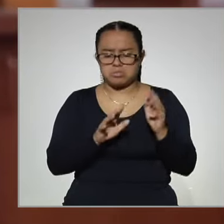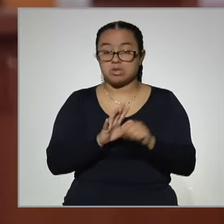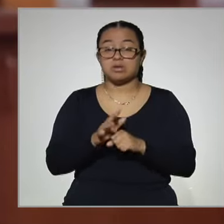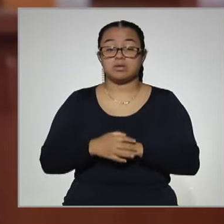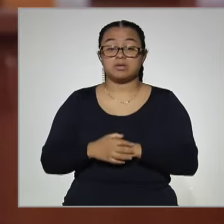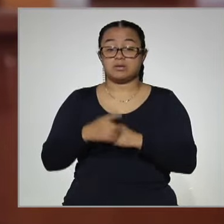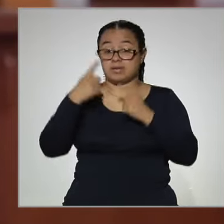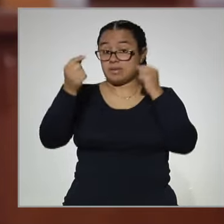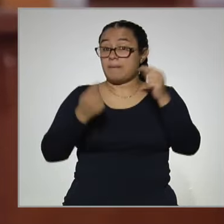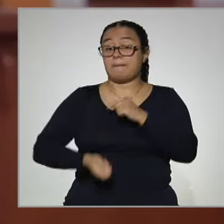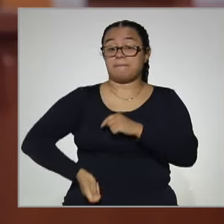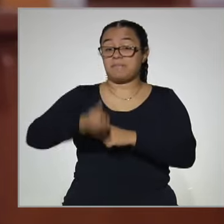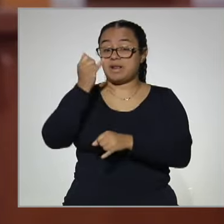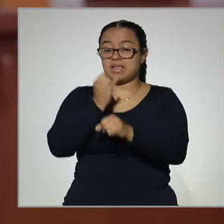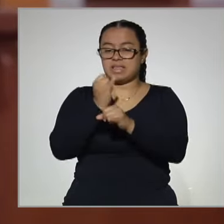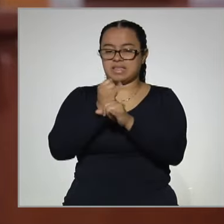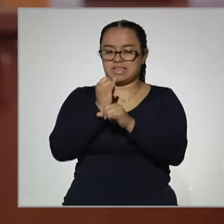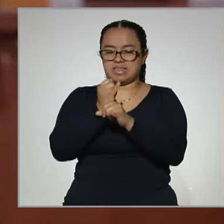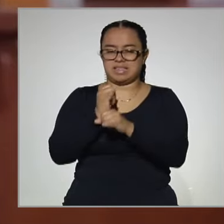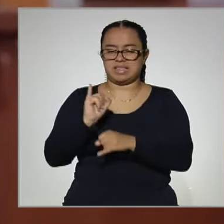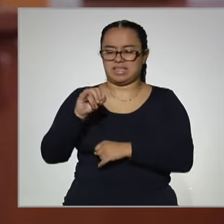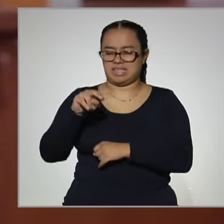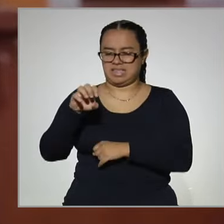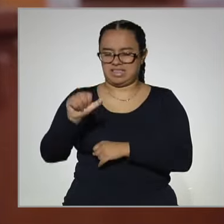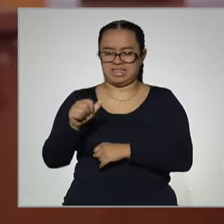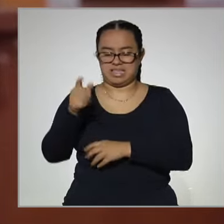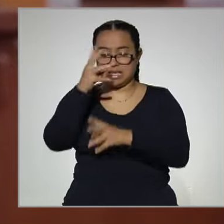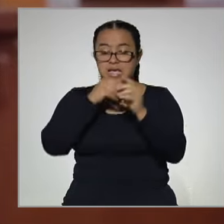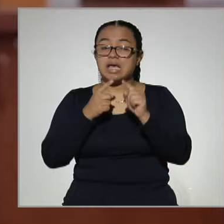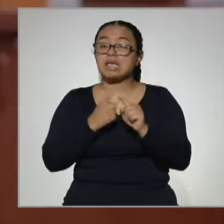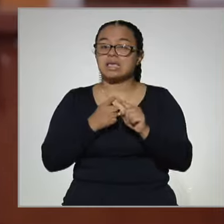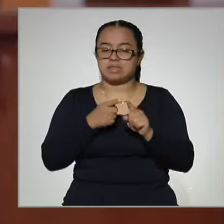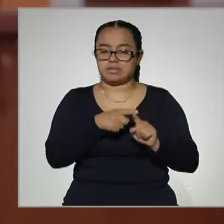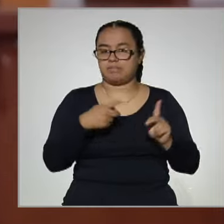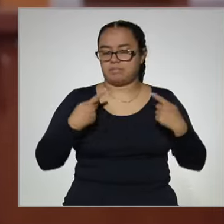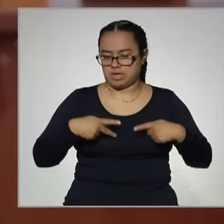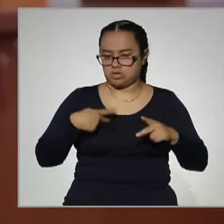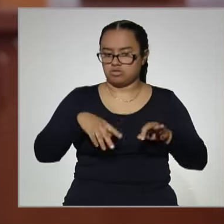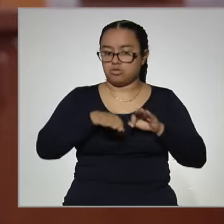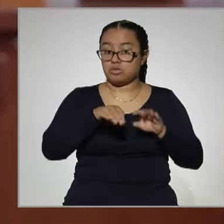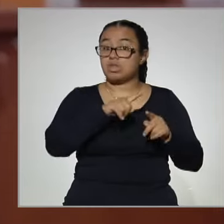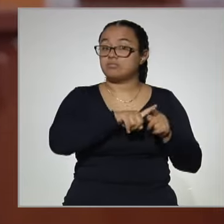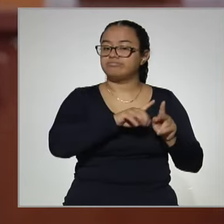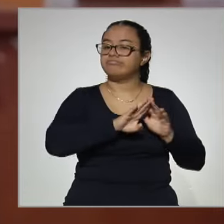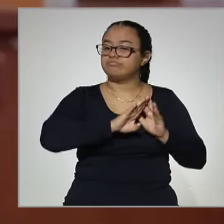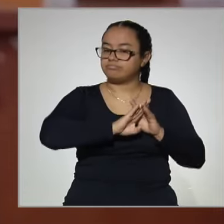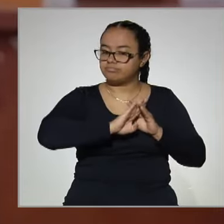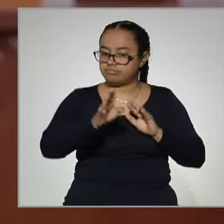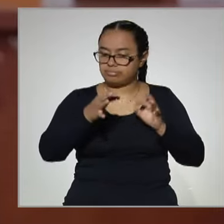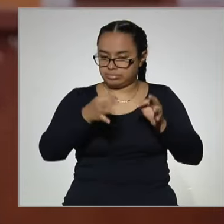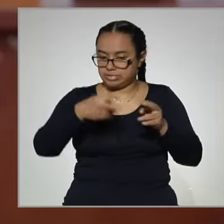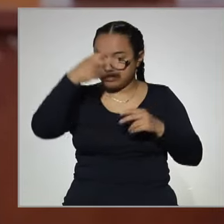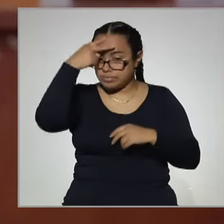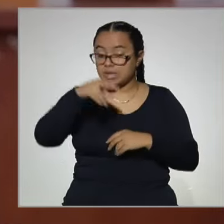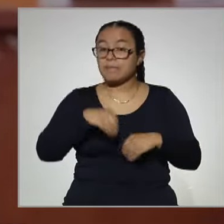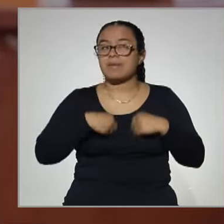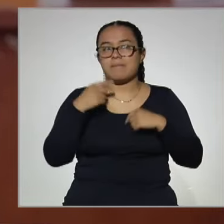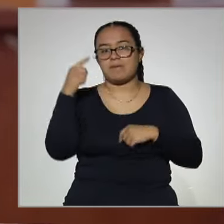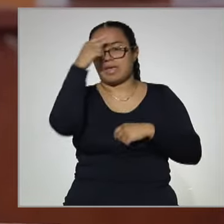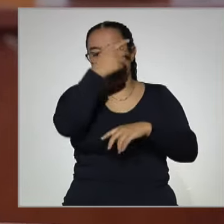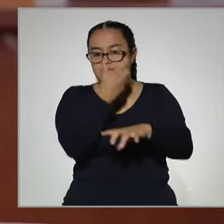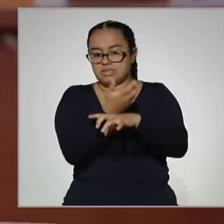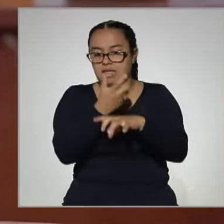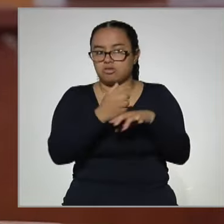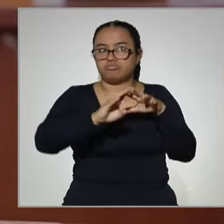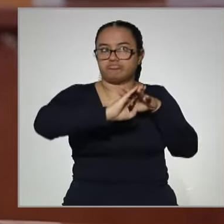egresado de la plataforma en línea de Aprende INEA fue una persona trabajadora migrante mexicana que vive en Estados Unidos.